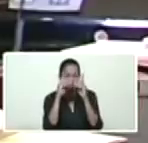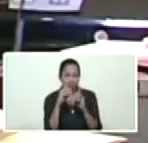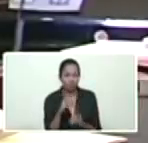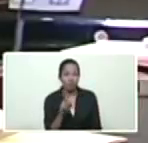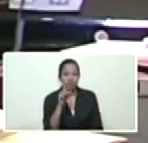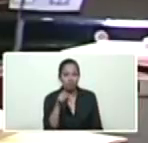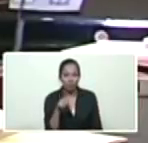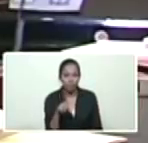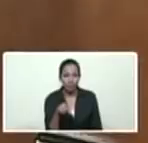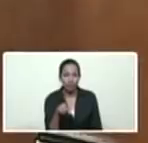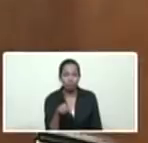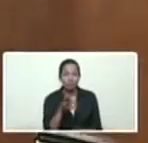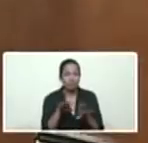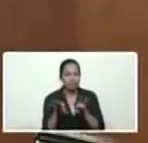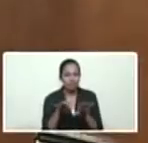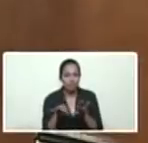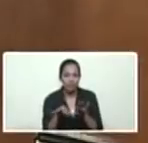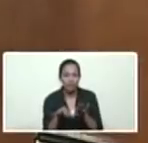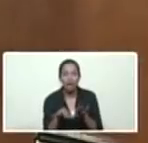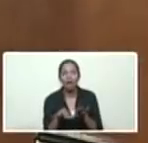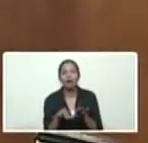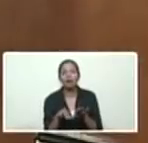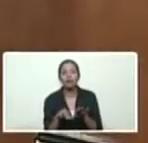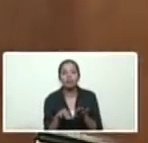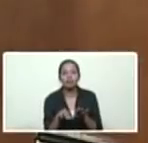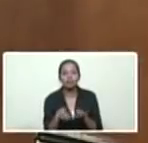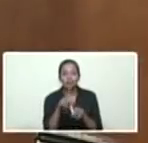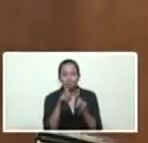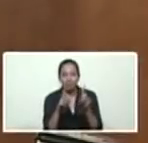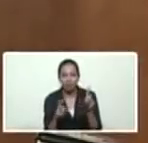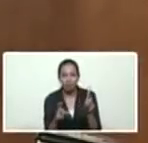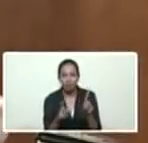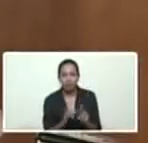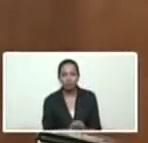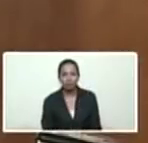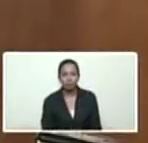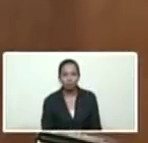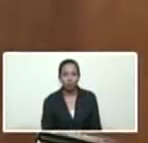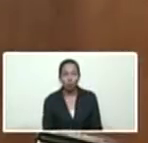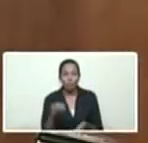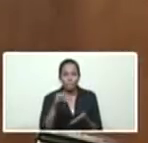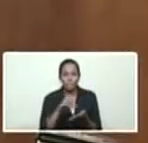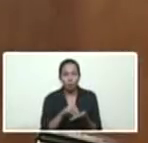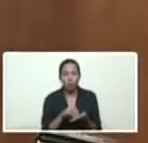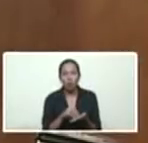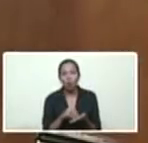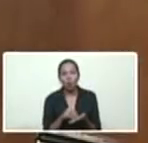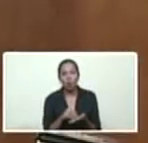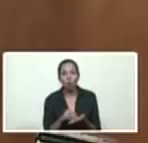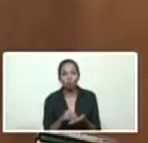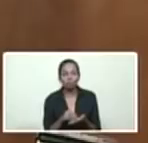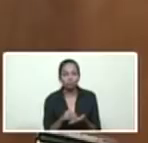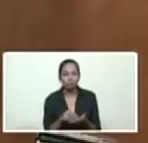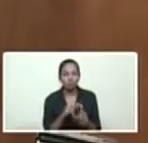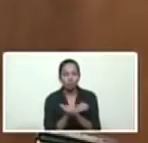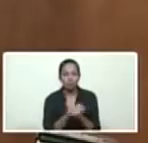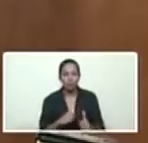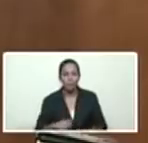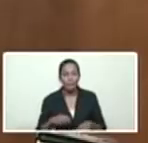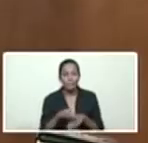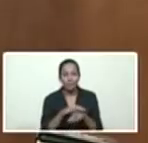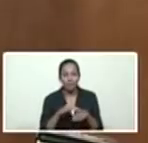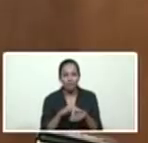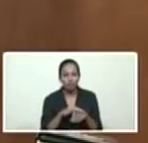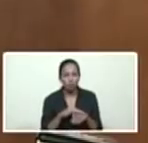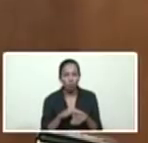la secretaría ejecutiva del estado mayor eléctrico y pongo al frente al mayor general ministro del poder popular para el